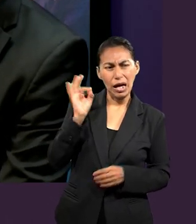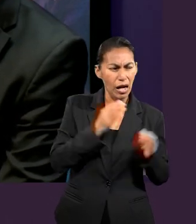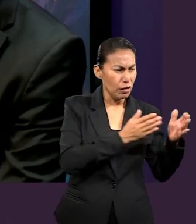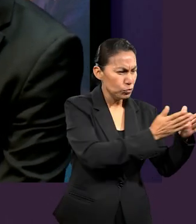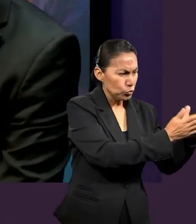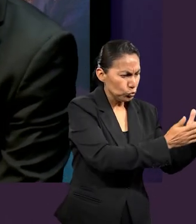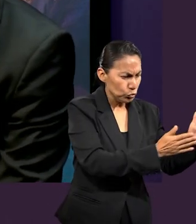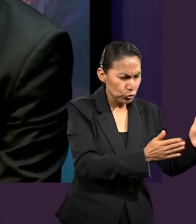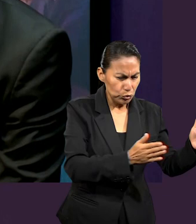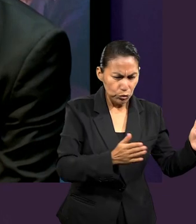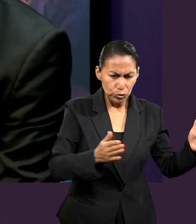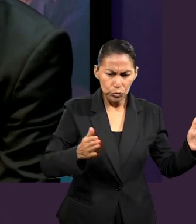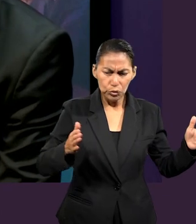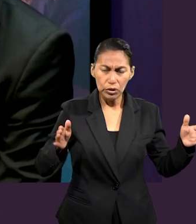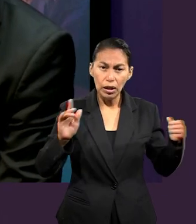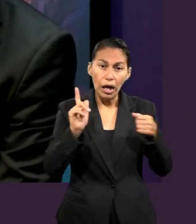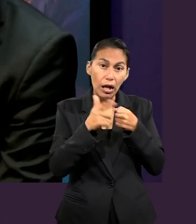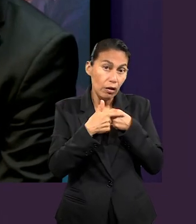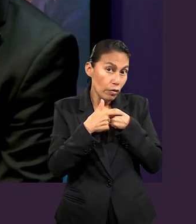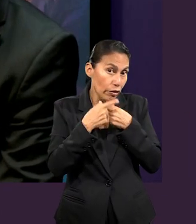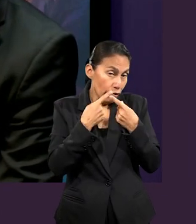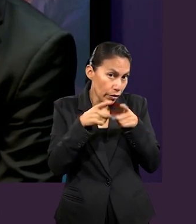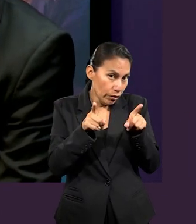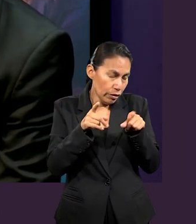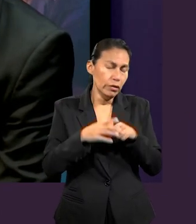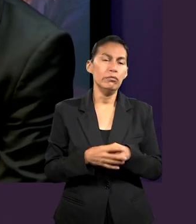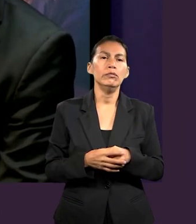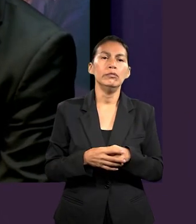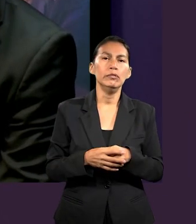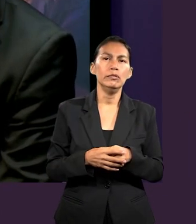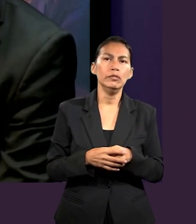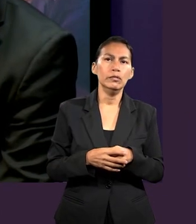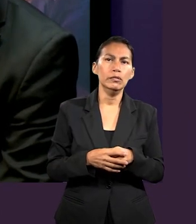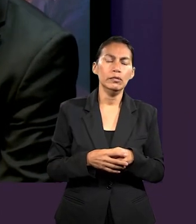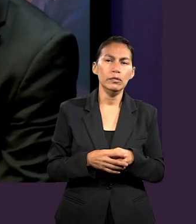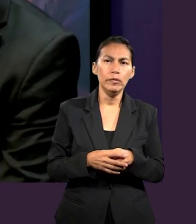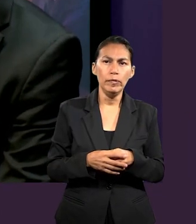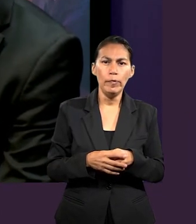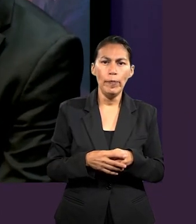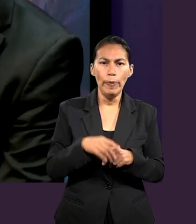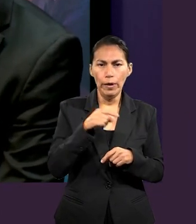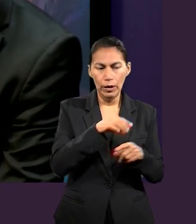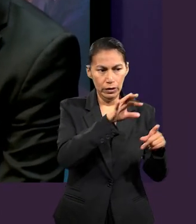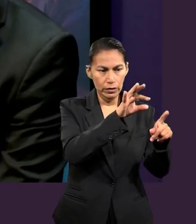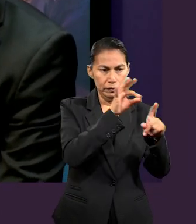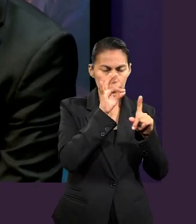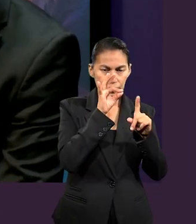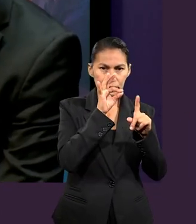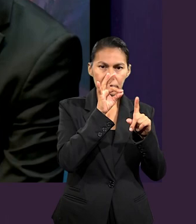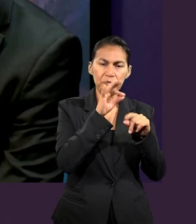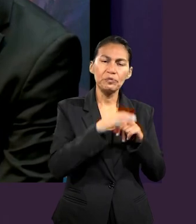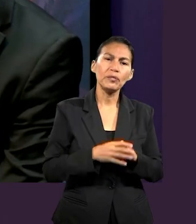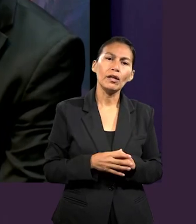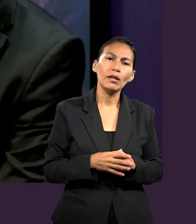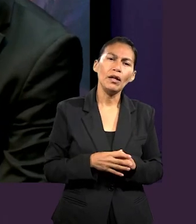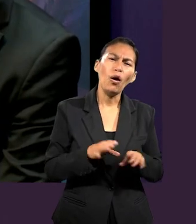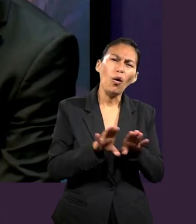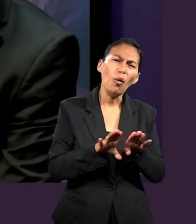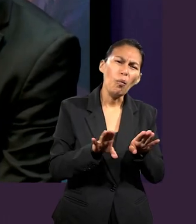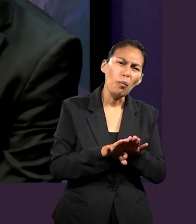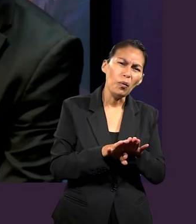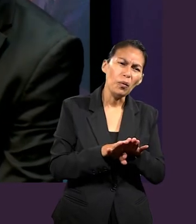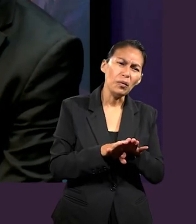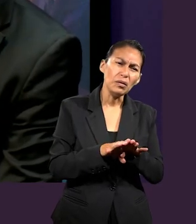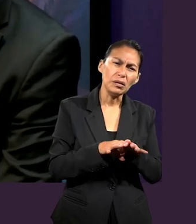cosa a través de la historia hubiera sido diferente, ¿no? Muchas personas, y sobre todo en estas partes de Efesios, se toman ahí